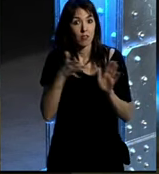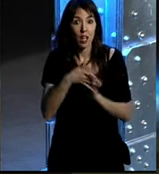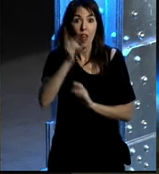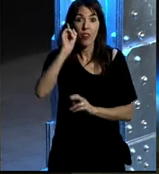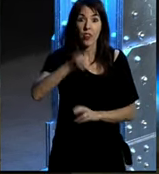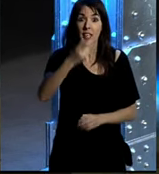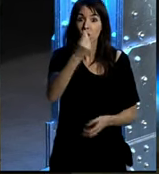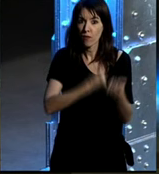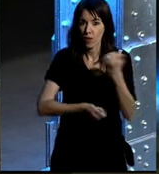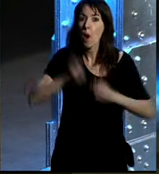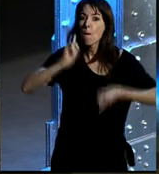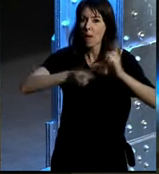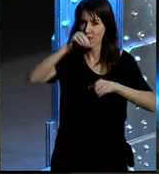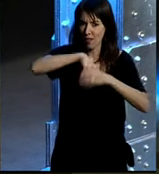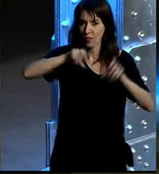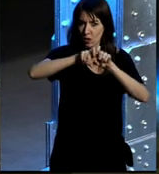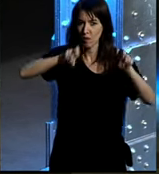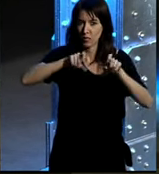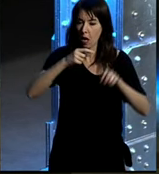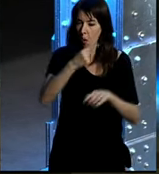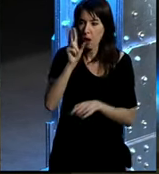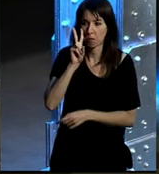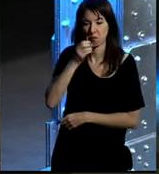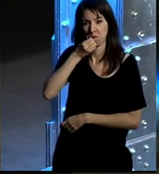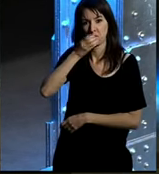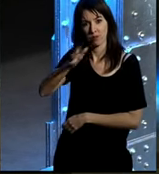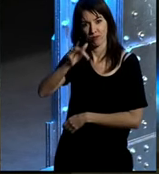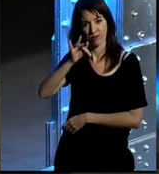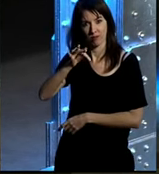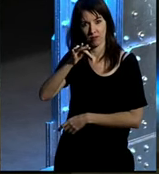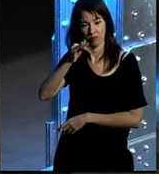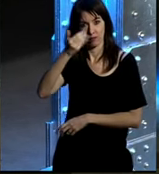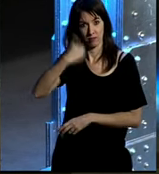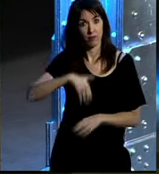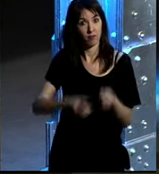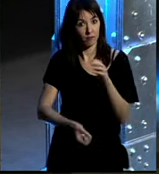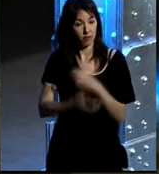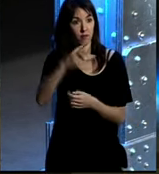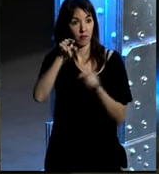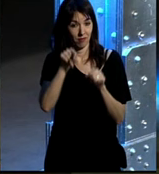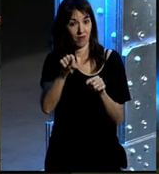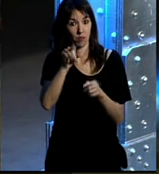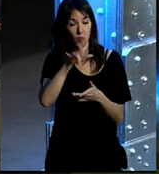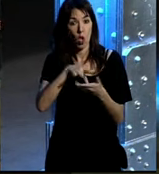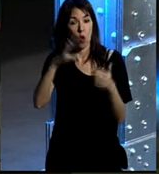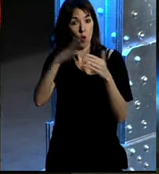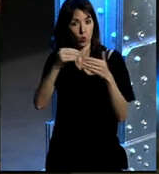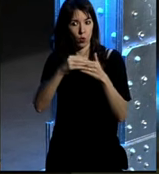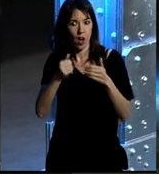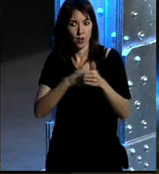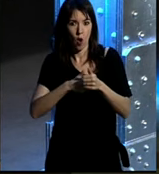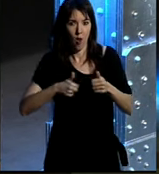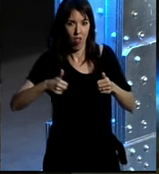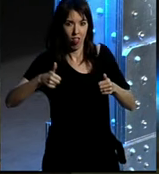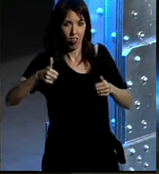financiero que manda mucho en las empresas lo ve con muy buenos ojos es decir ya se han dado casos que el usuario va por delante hay